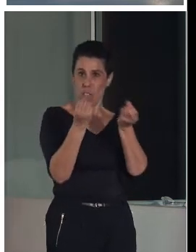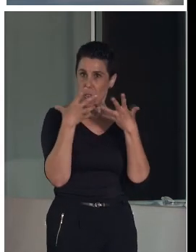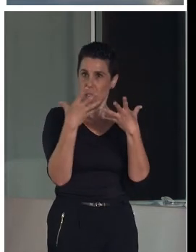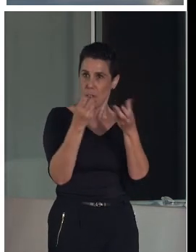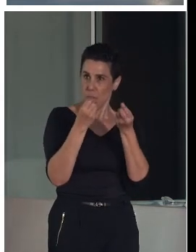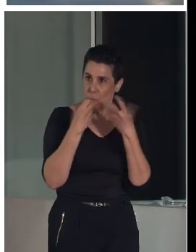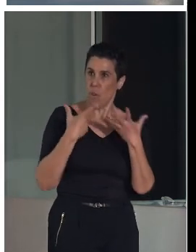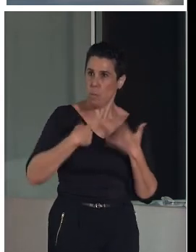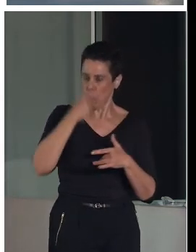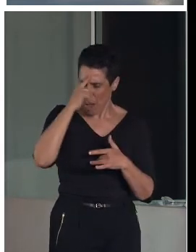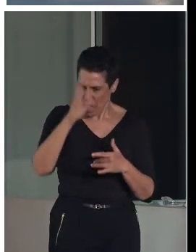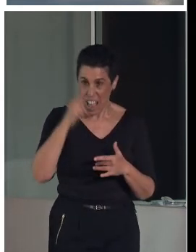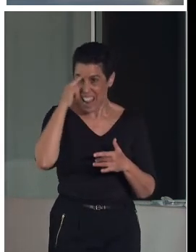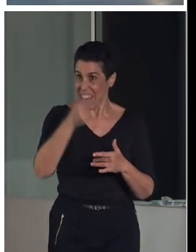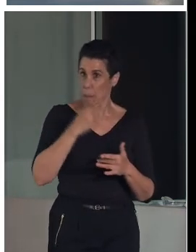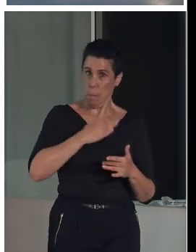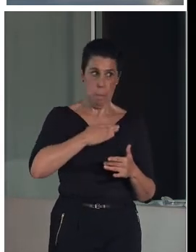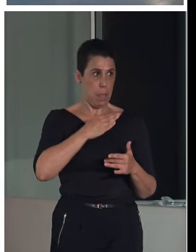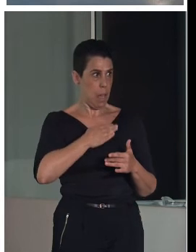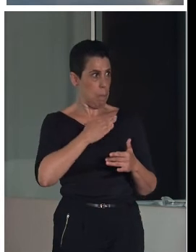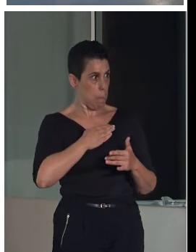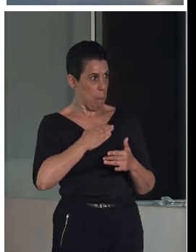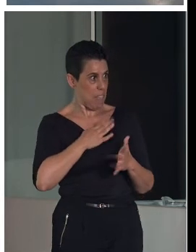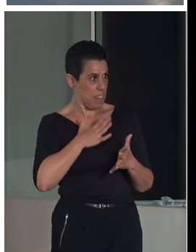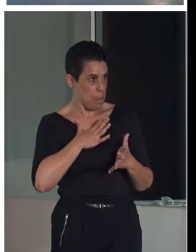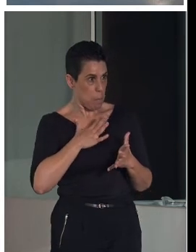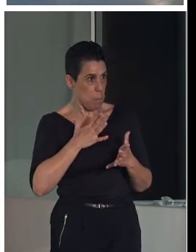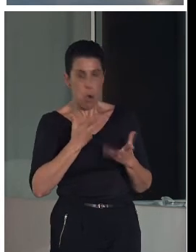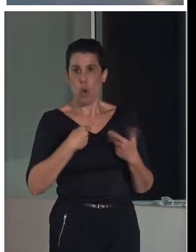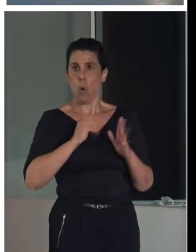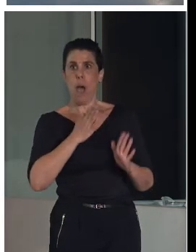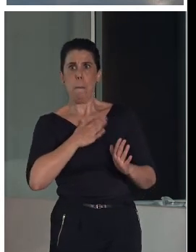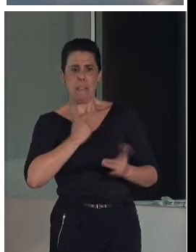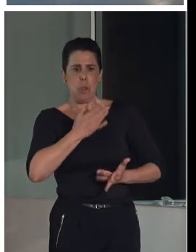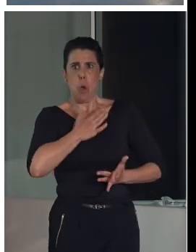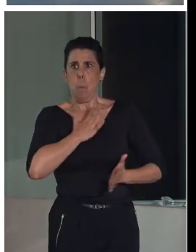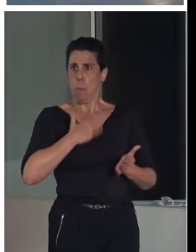el patrimonio en su vida diaria. La calidad de la visita